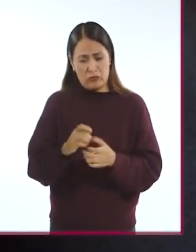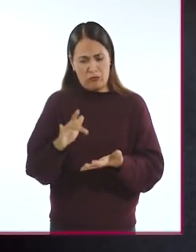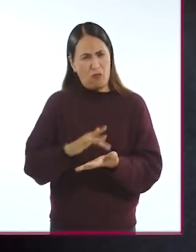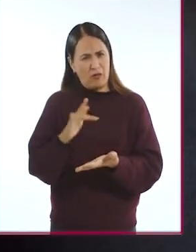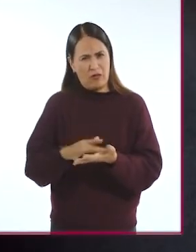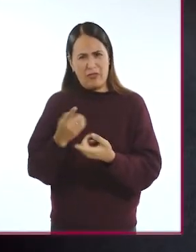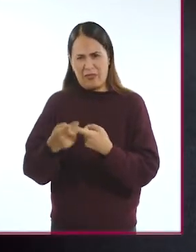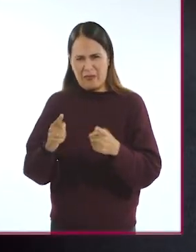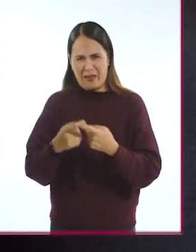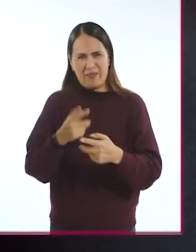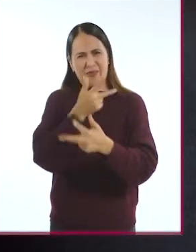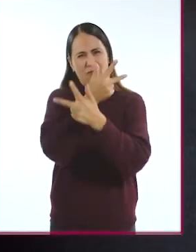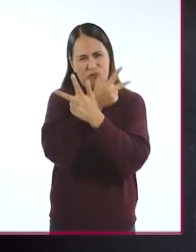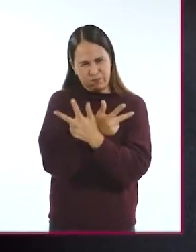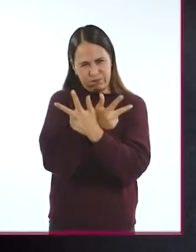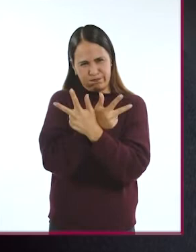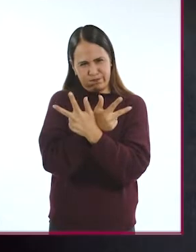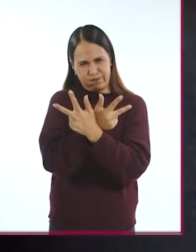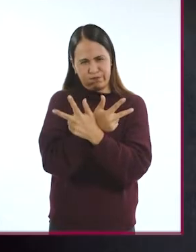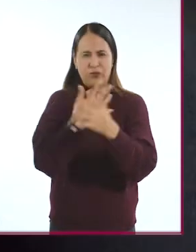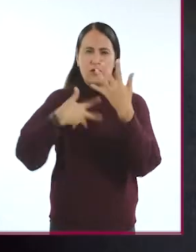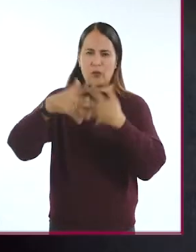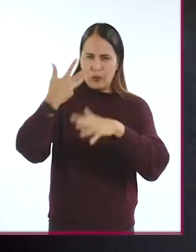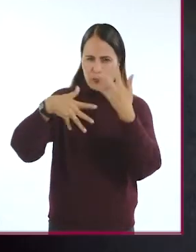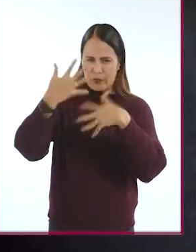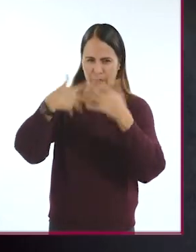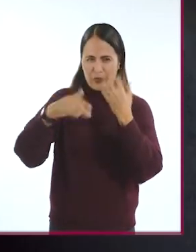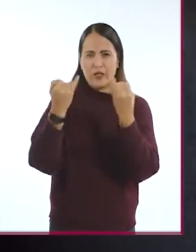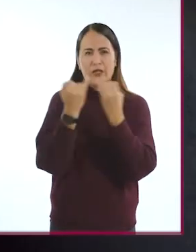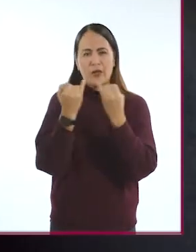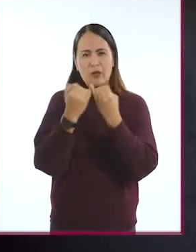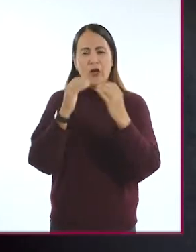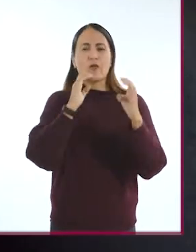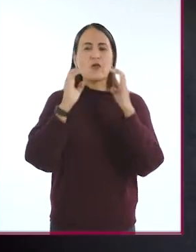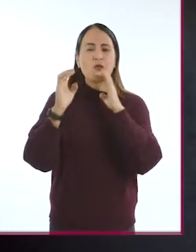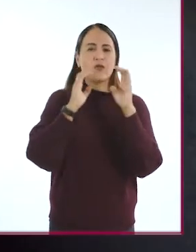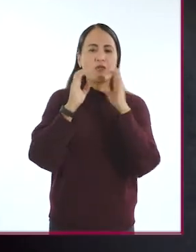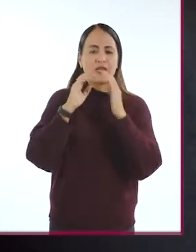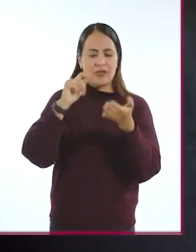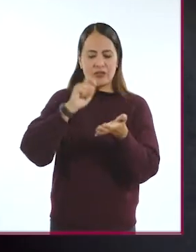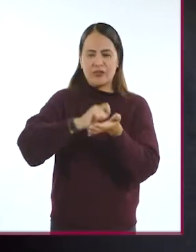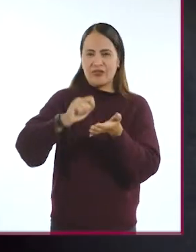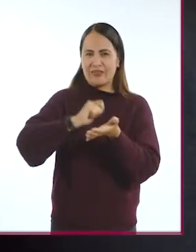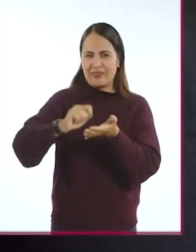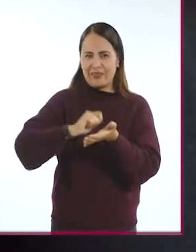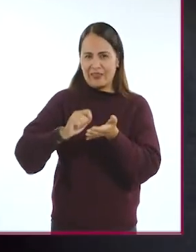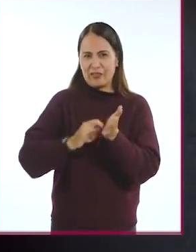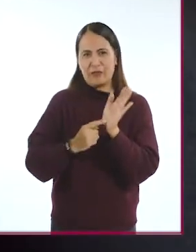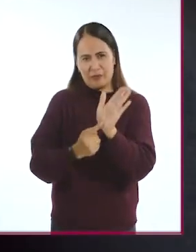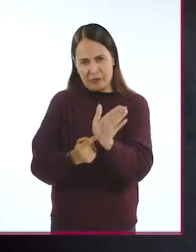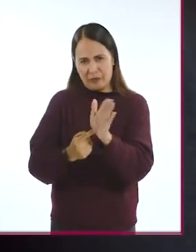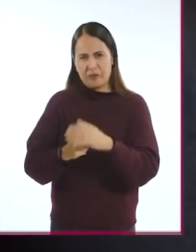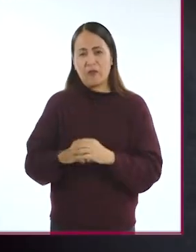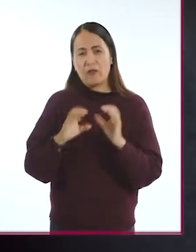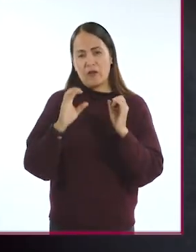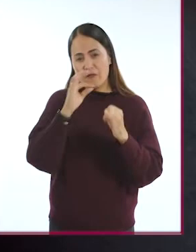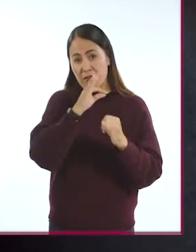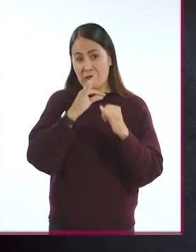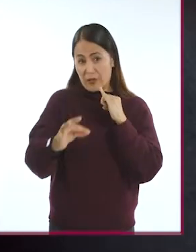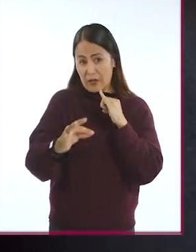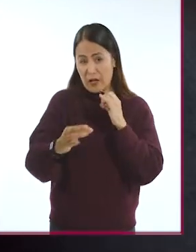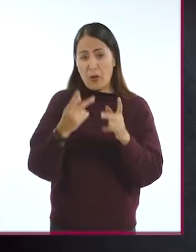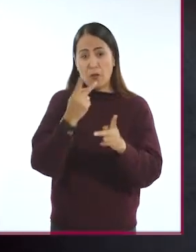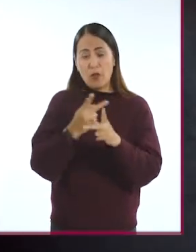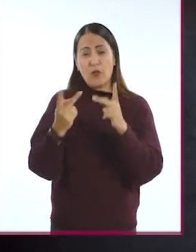la interacción mediante videoconferencia y los que permiten la comunicación por medio de texto en vivo. Y, por último,